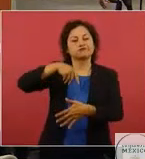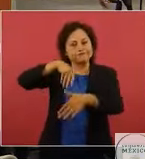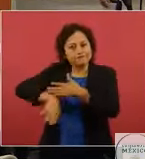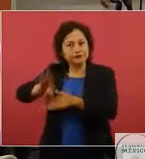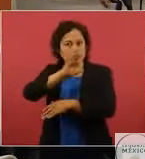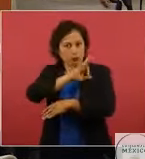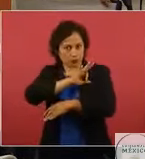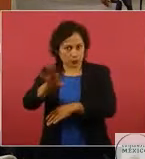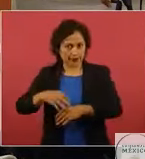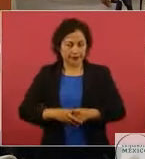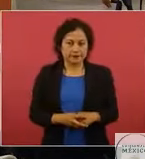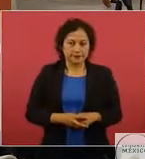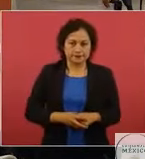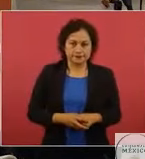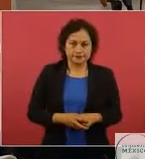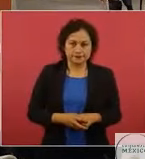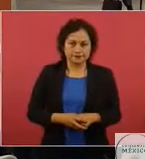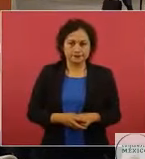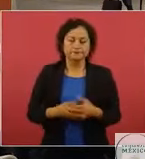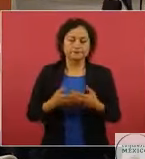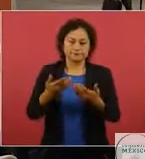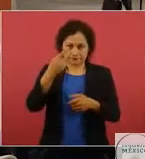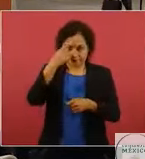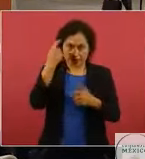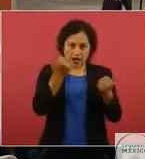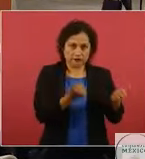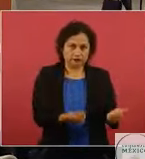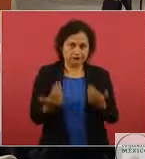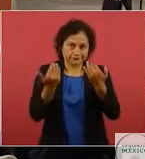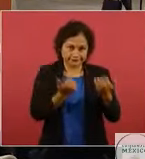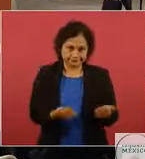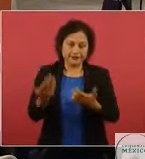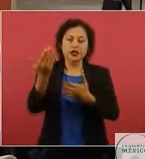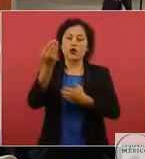ya totalmente llevando todo el apoyo a la población. ¡Gracias!